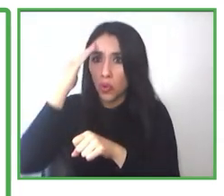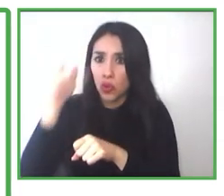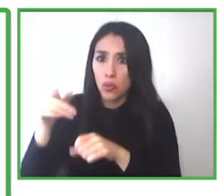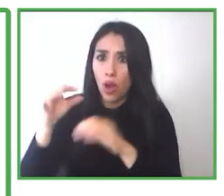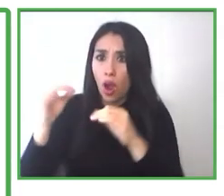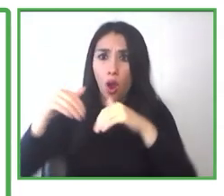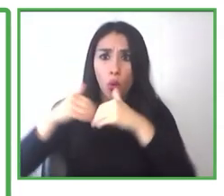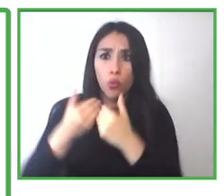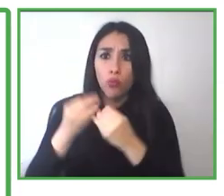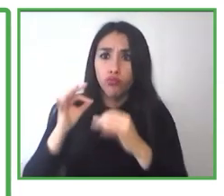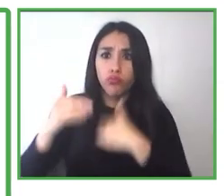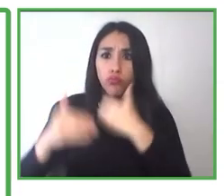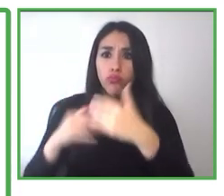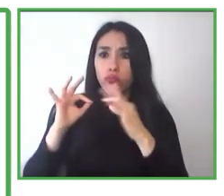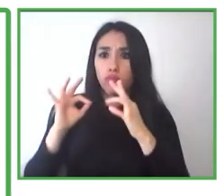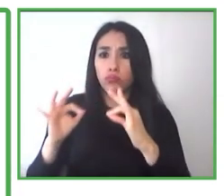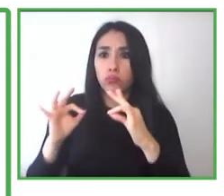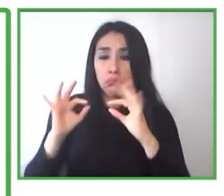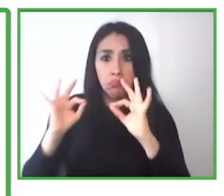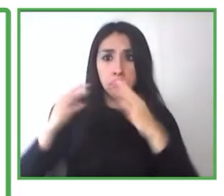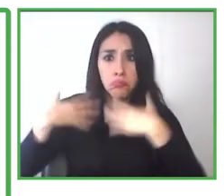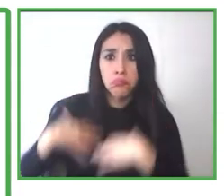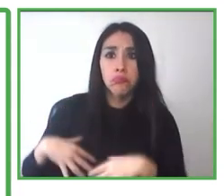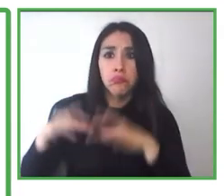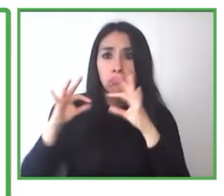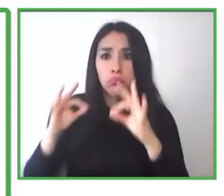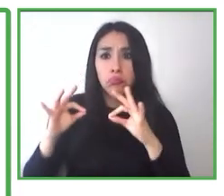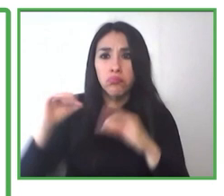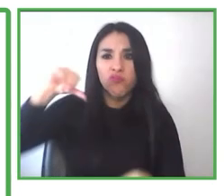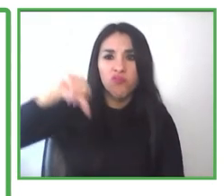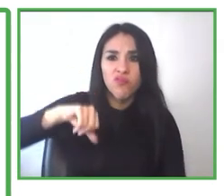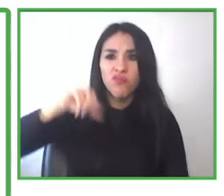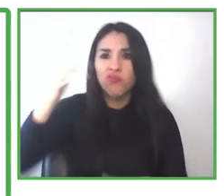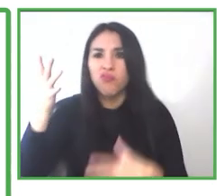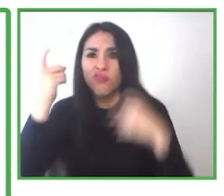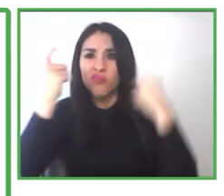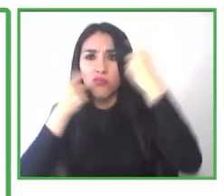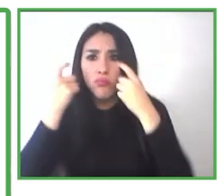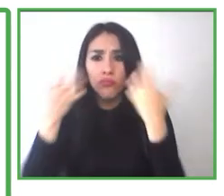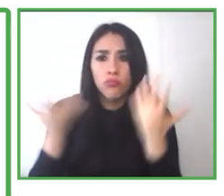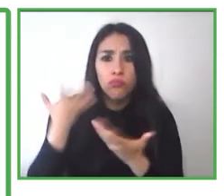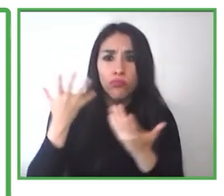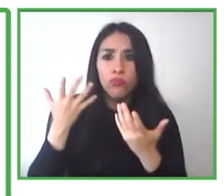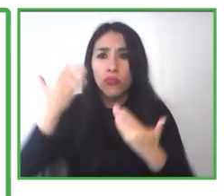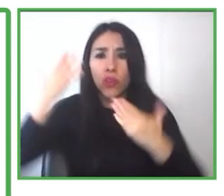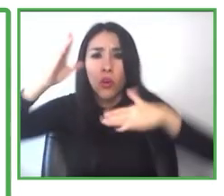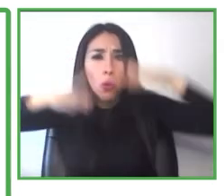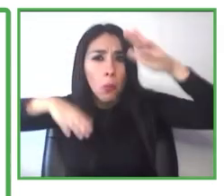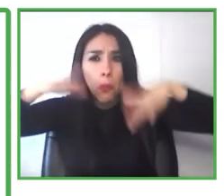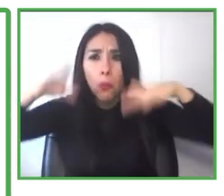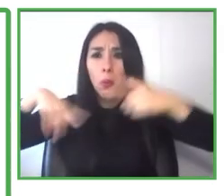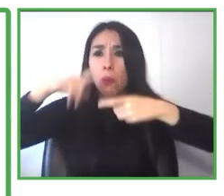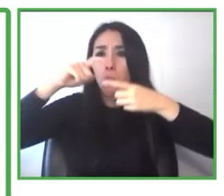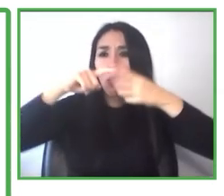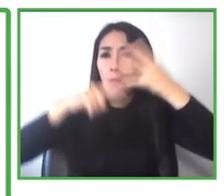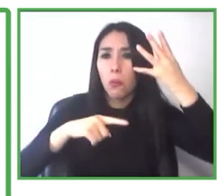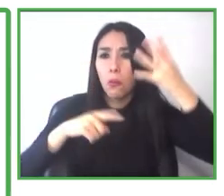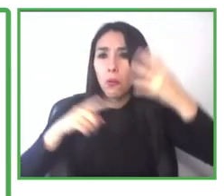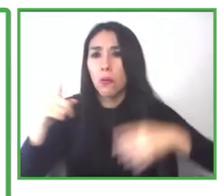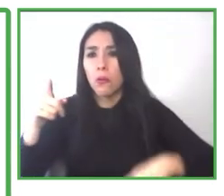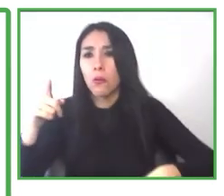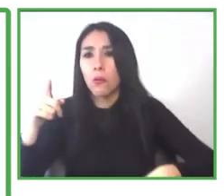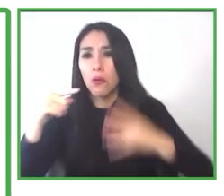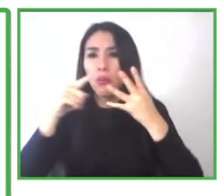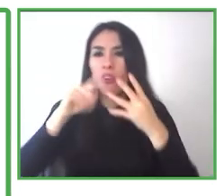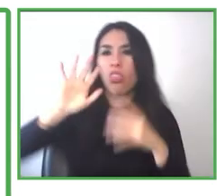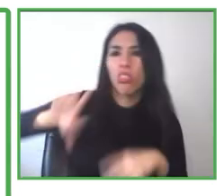con el fin de ir identificando a tiempo aspectos que hay que mejorar, aspectos que hay que destacar, pero también problemas que debamos solucionar